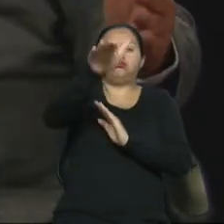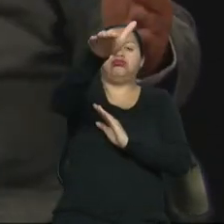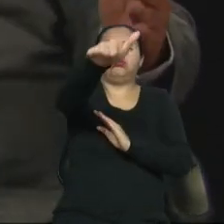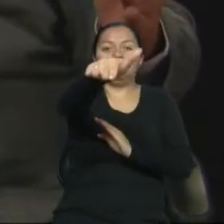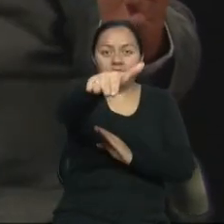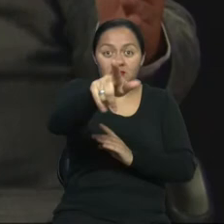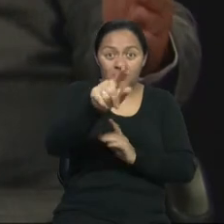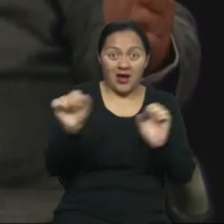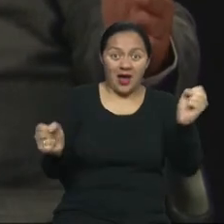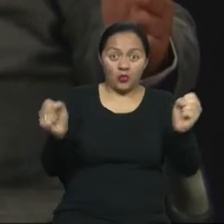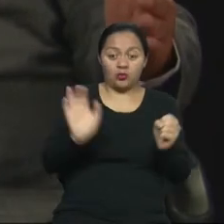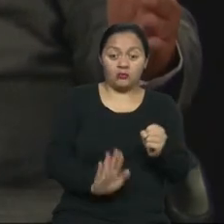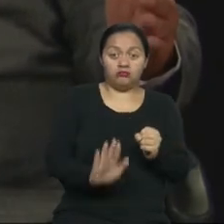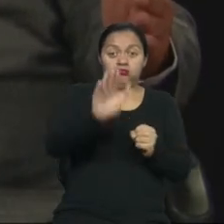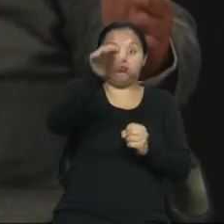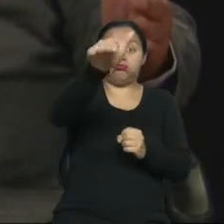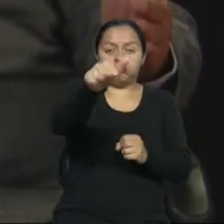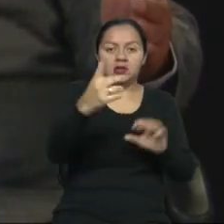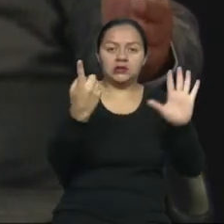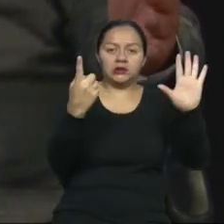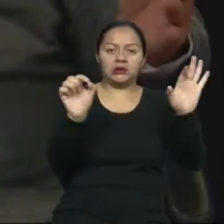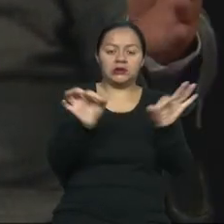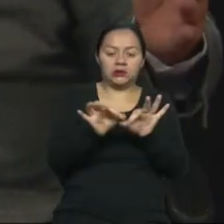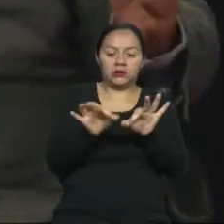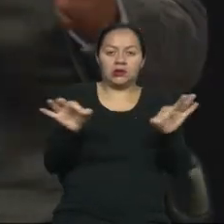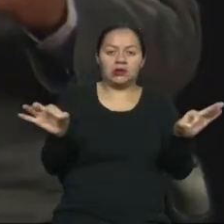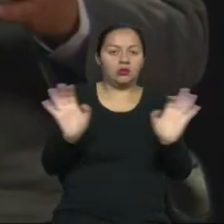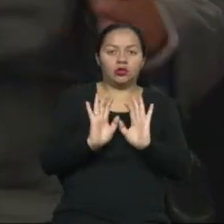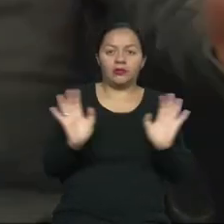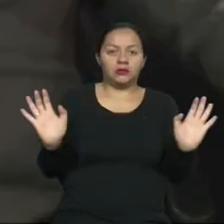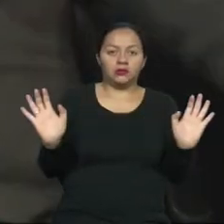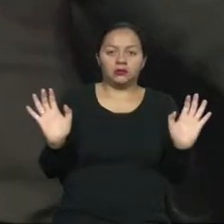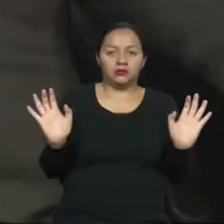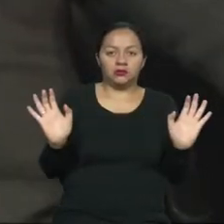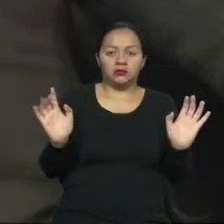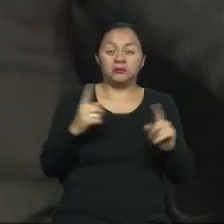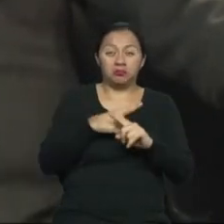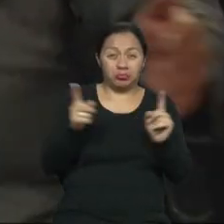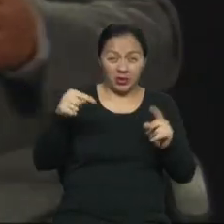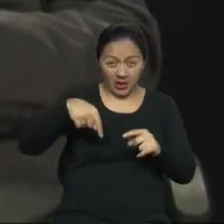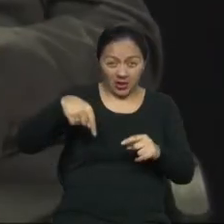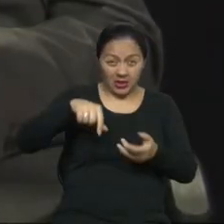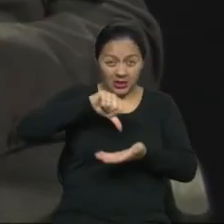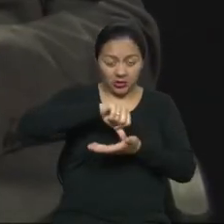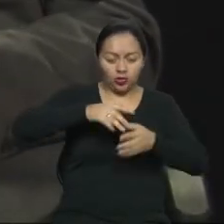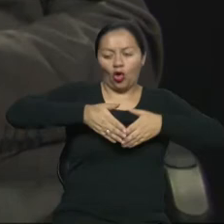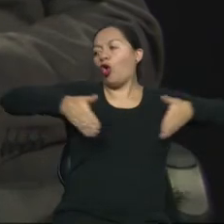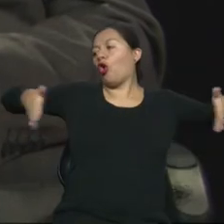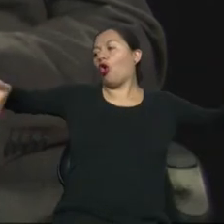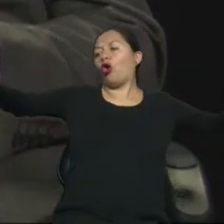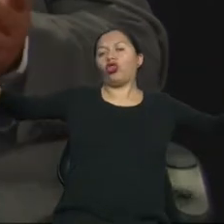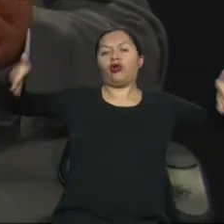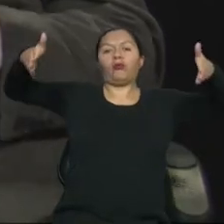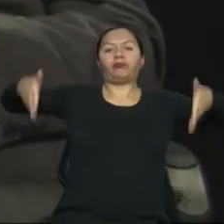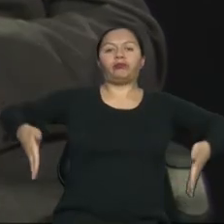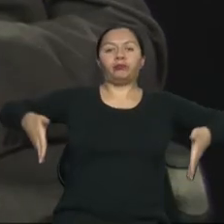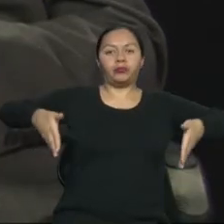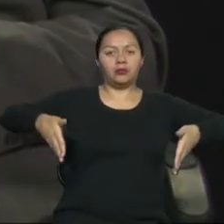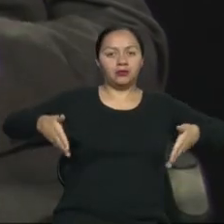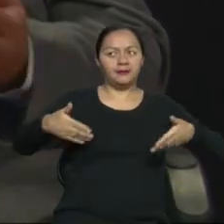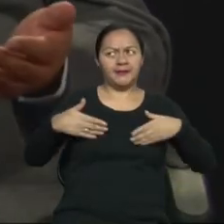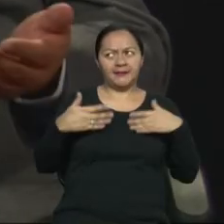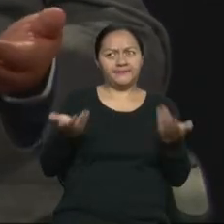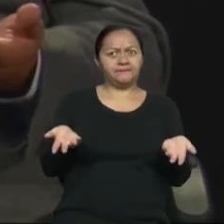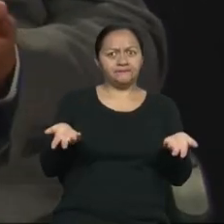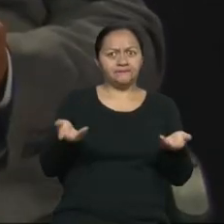puede exceder los 60 centímetros de ancho. Sin embargo, en nuestra ciudad, nosotros miramos que abarcan todo el ancho de la acera. Y